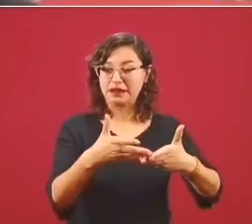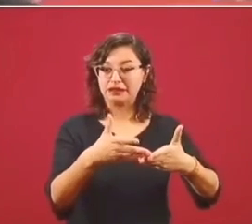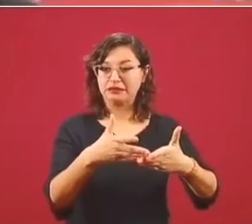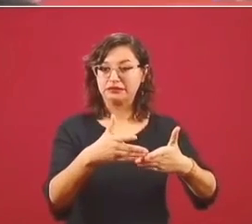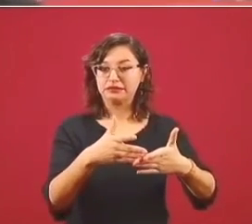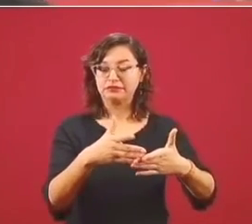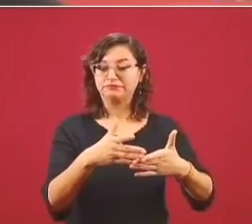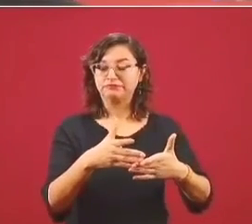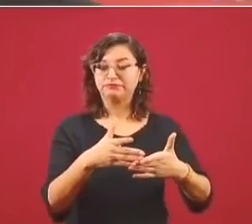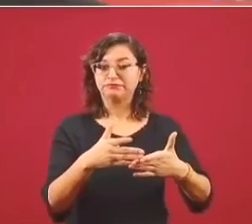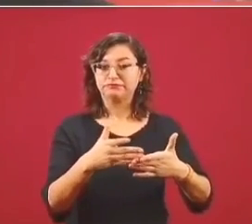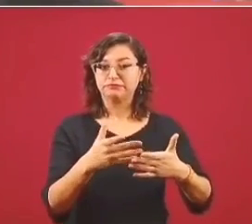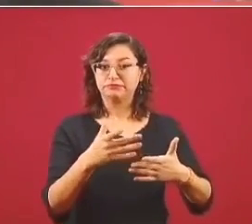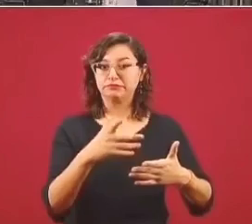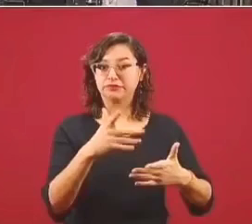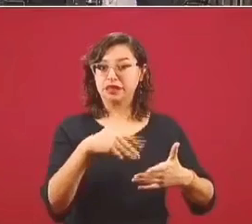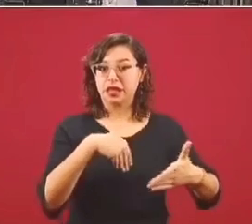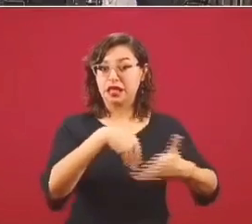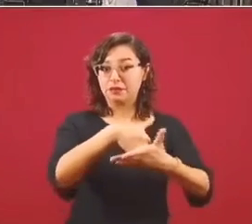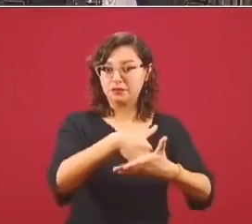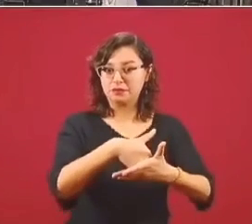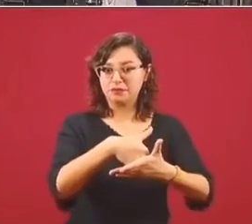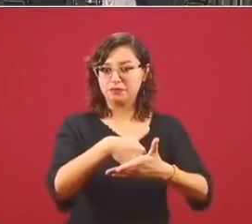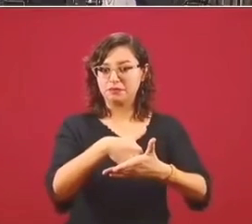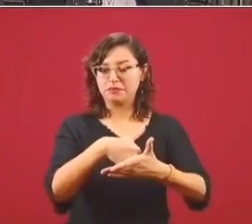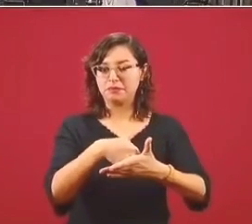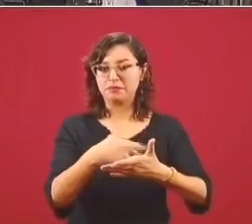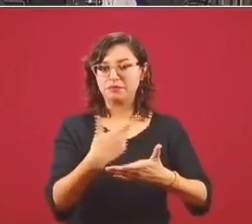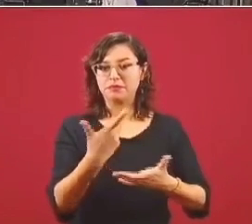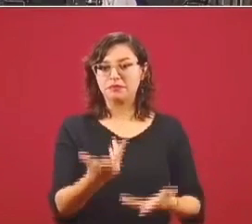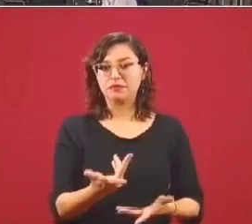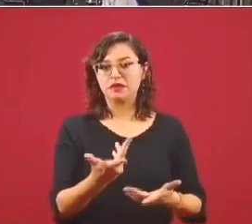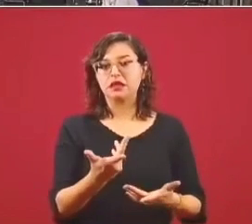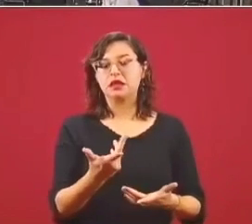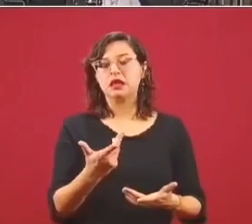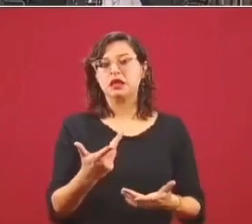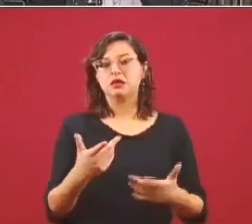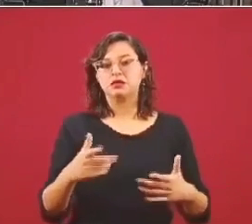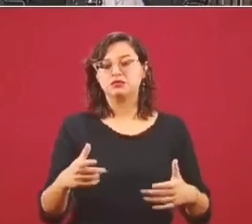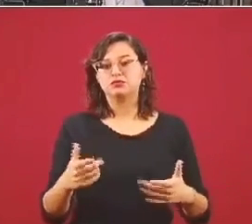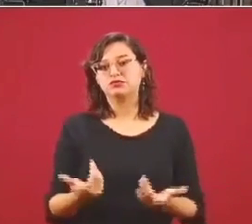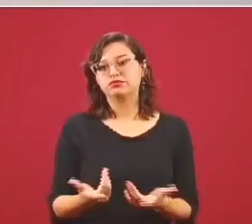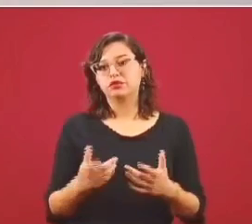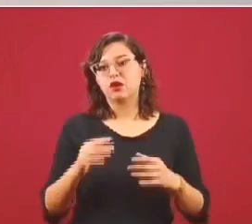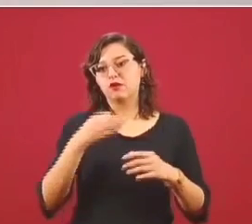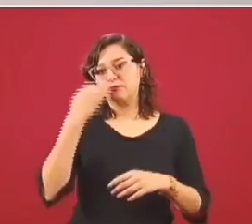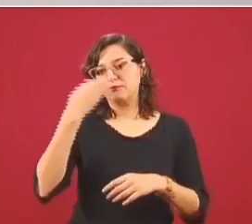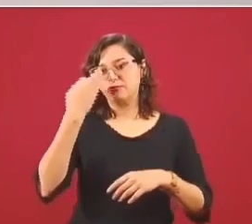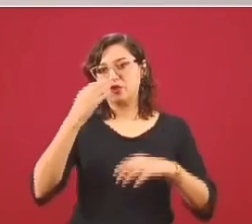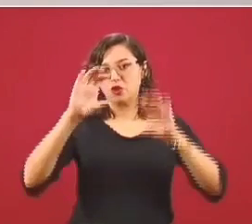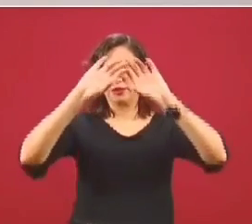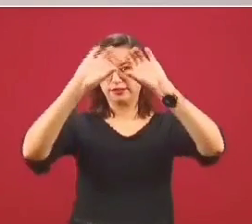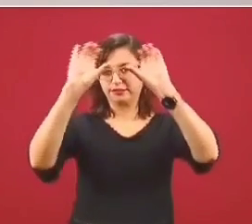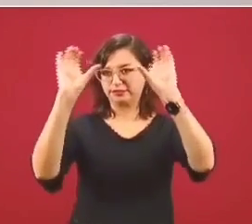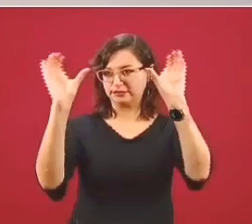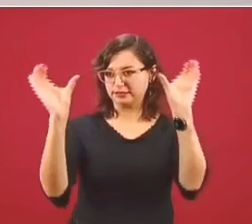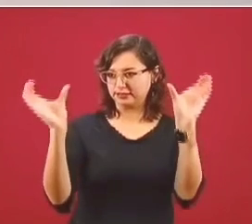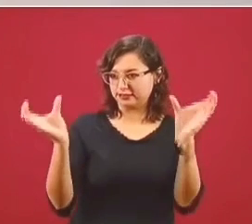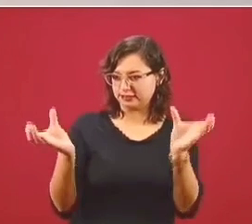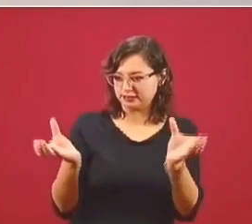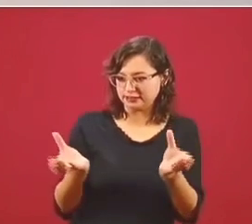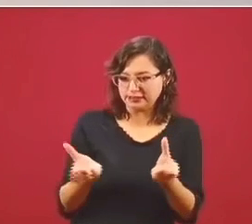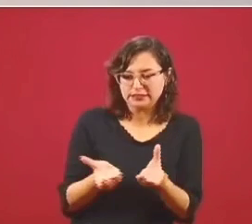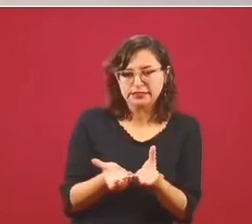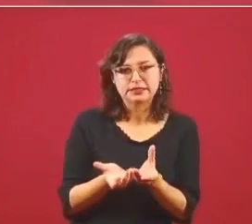entregar o a depositar una corona en el mar. No lo vamos a poder hacer. Lo